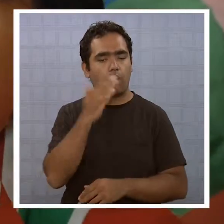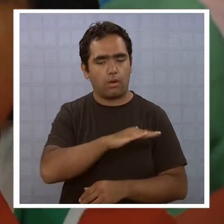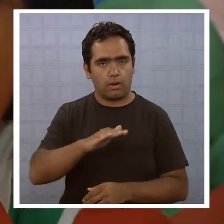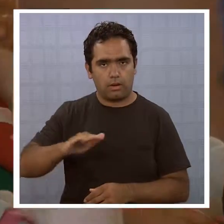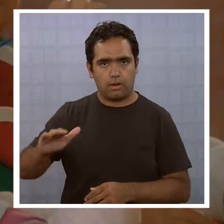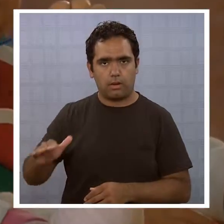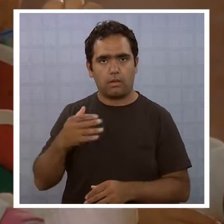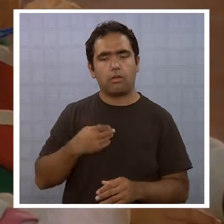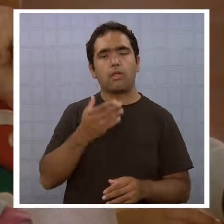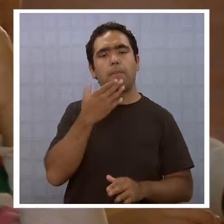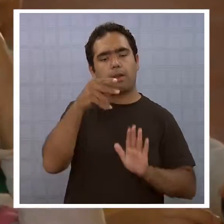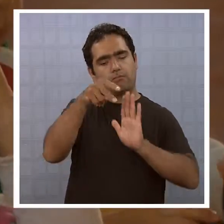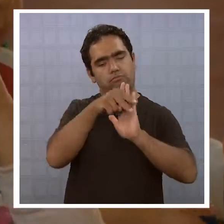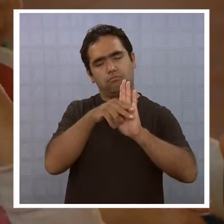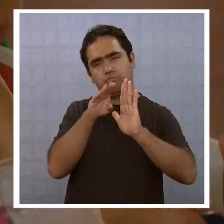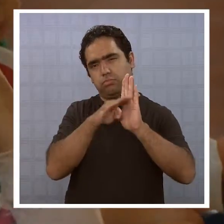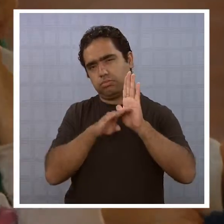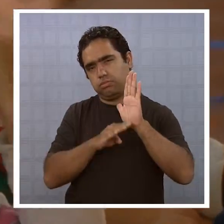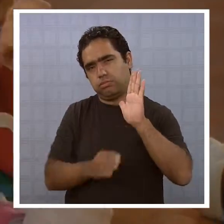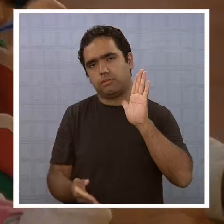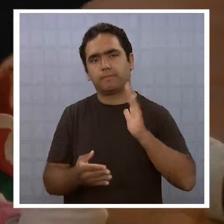protección, entre otras medidas.